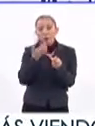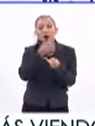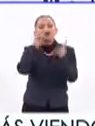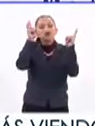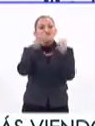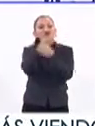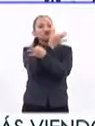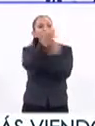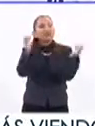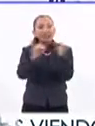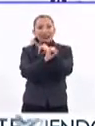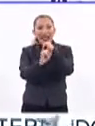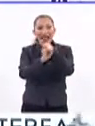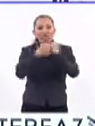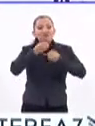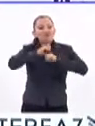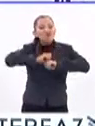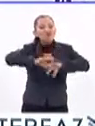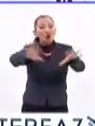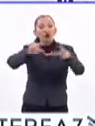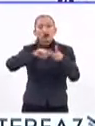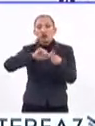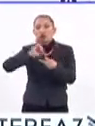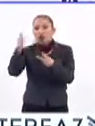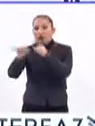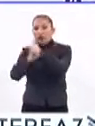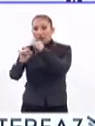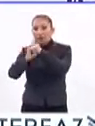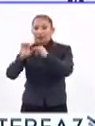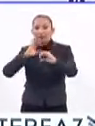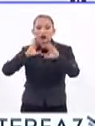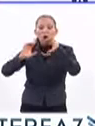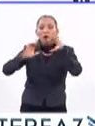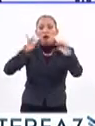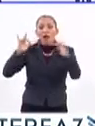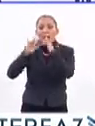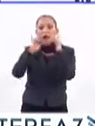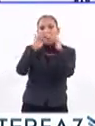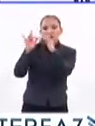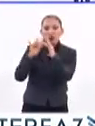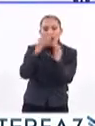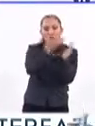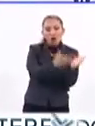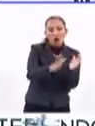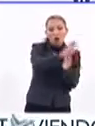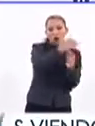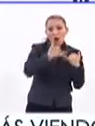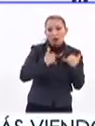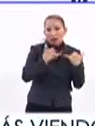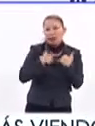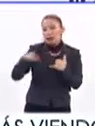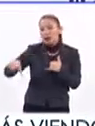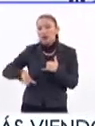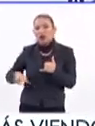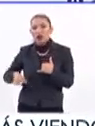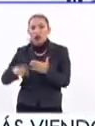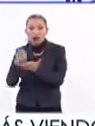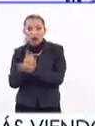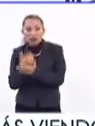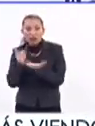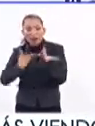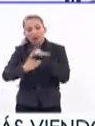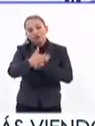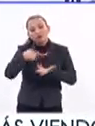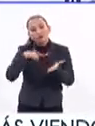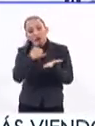va a hacer a través de redes sociales y lo tercero es una plataforma de comunicación entre las y los adolescentes y el gobierno de la ciudad